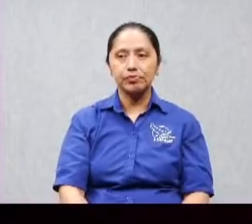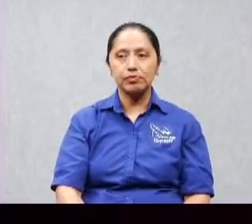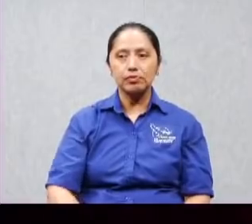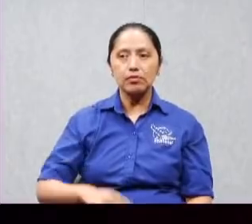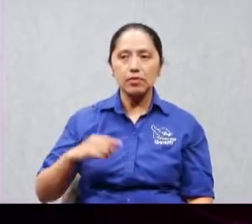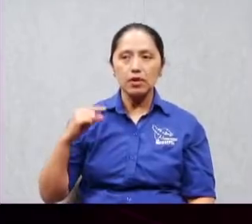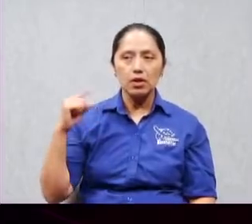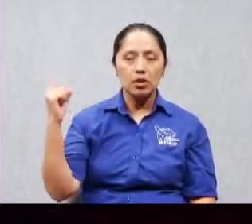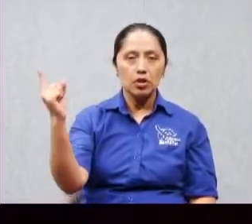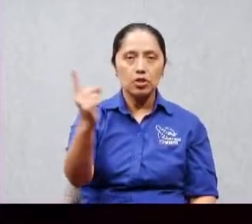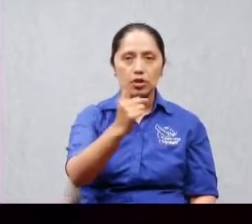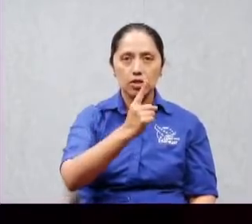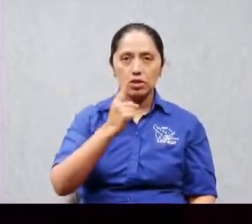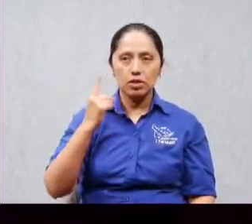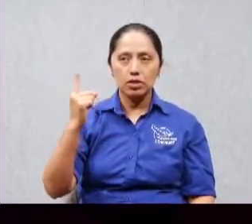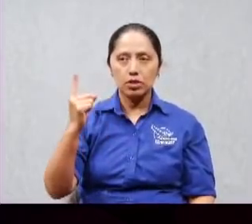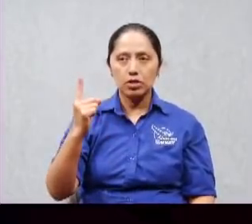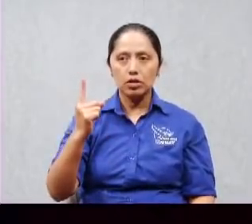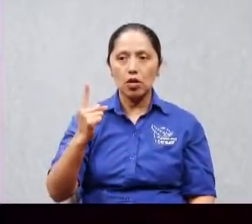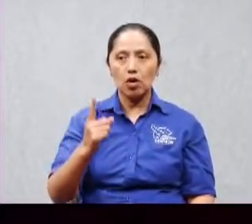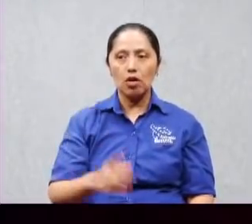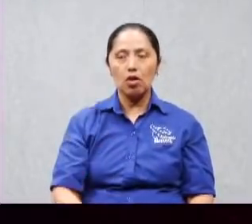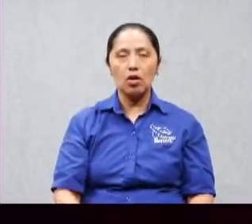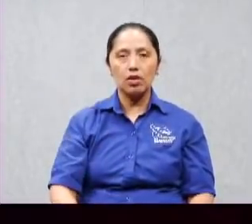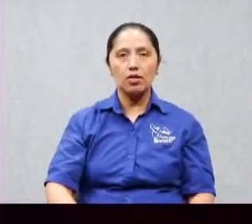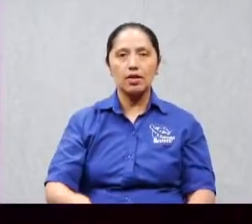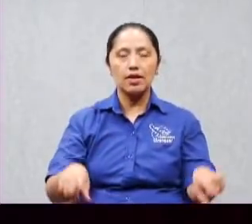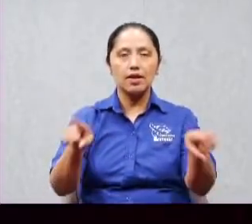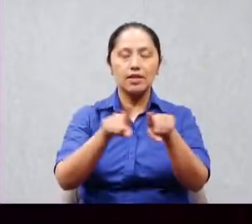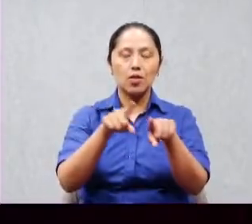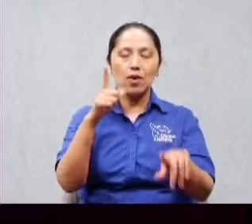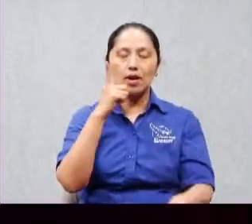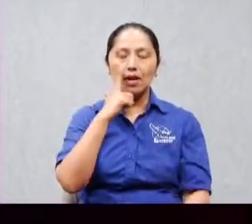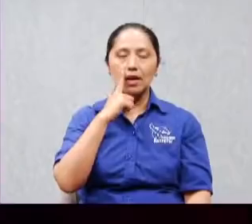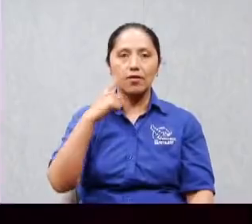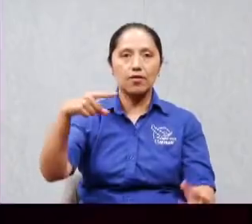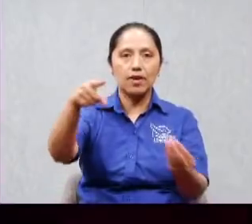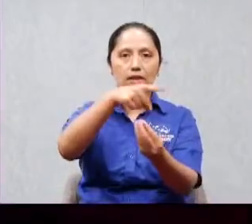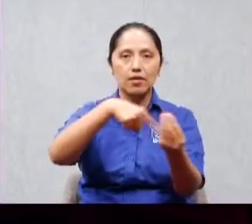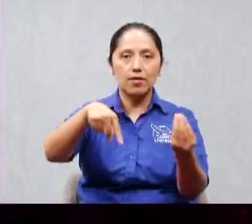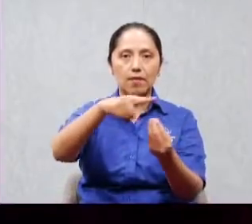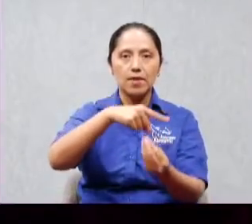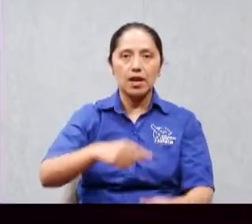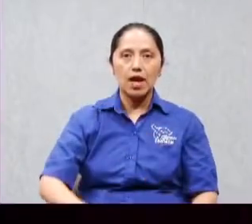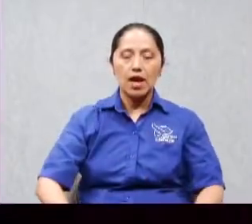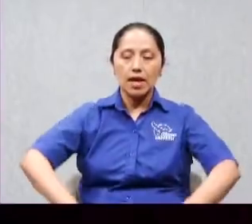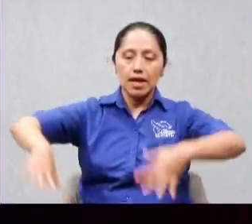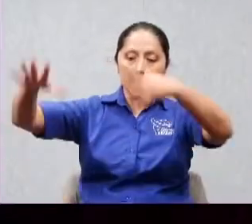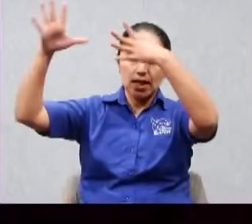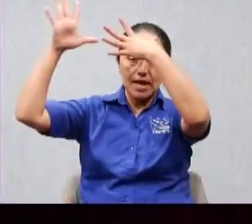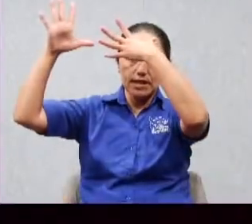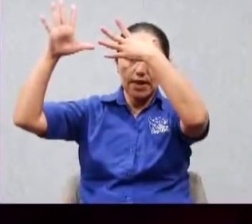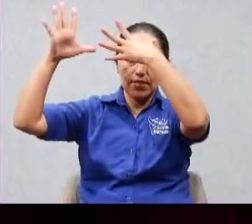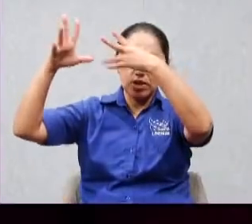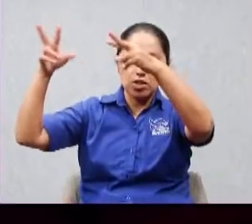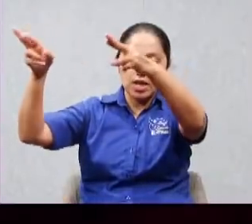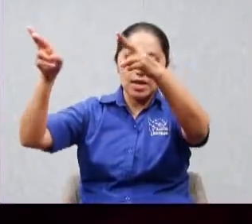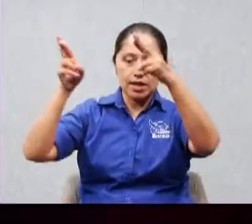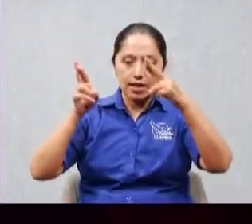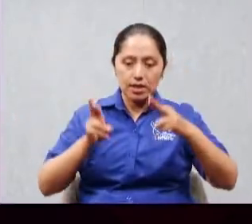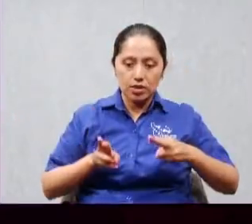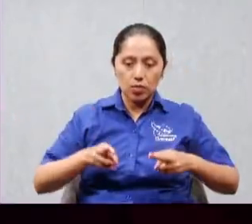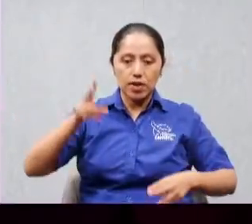familia que de su sabiduría recibida constantemente va mostrando